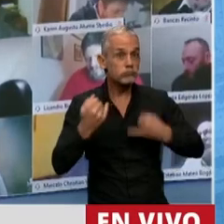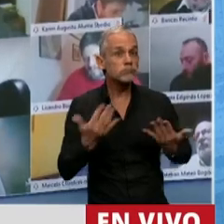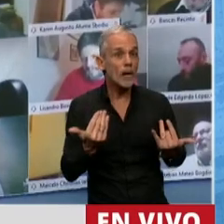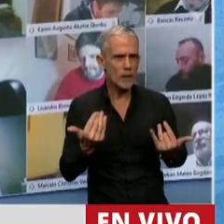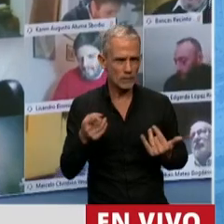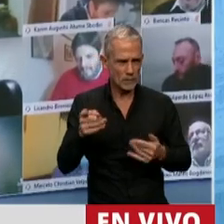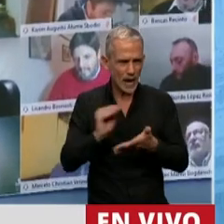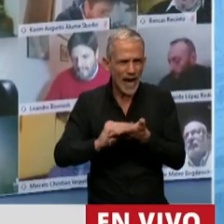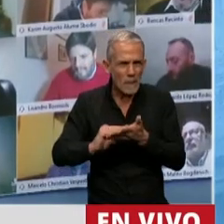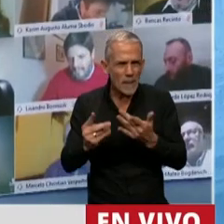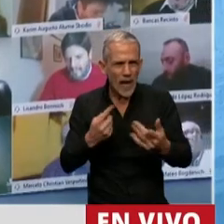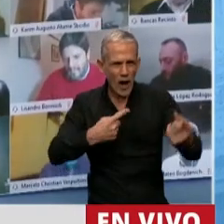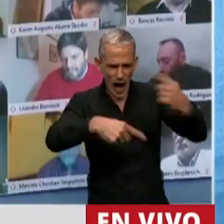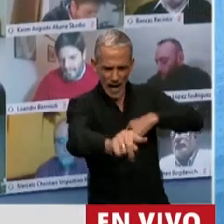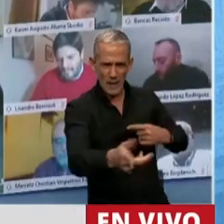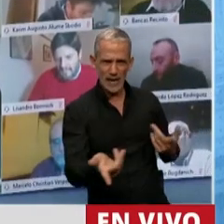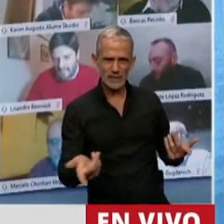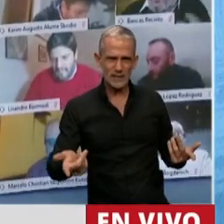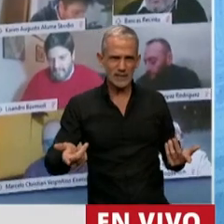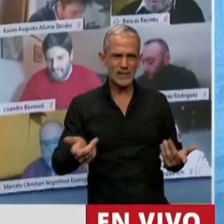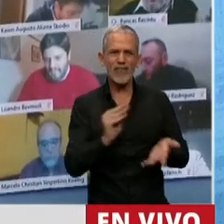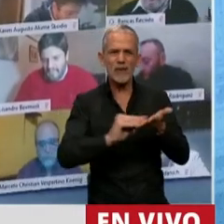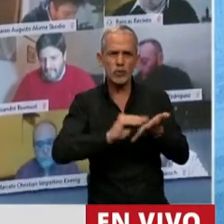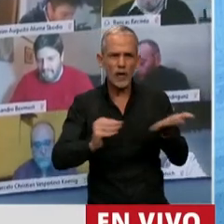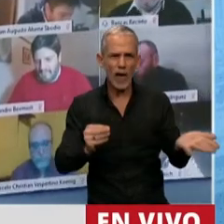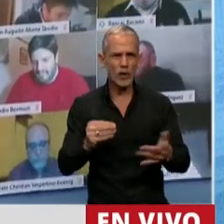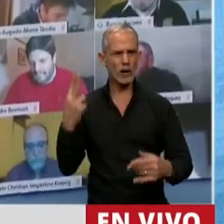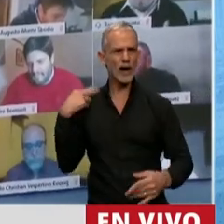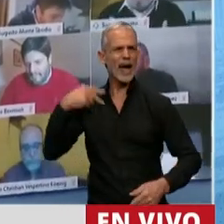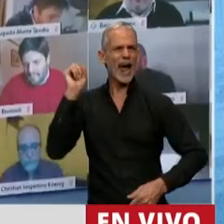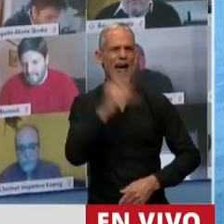Ellos son empleados de nosotros, refiriéndose a los diputados,